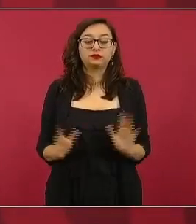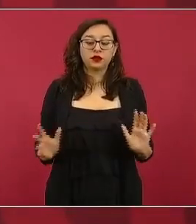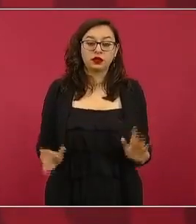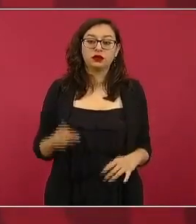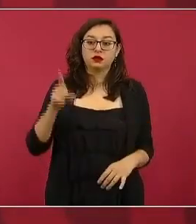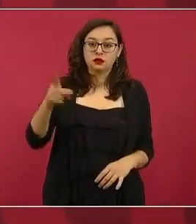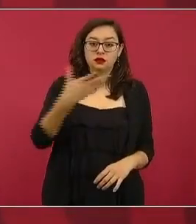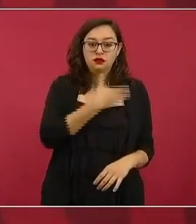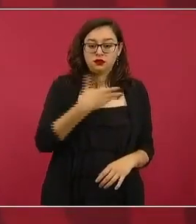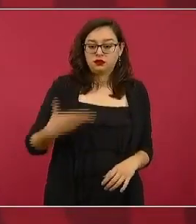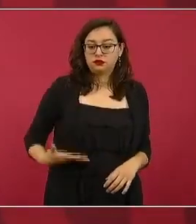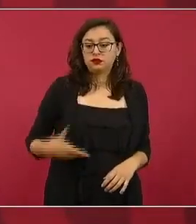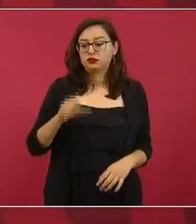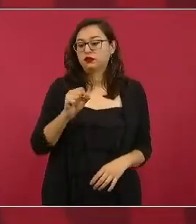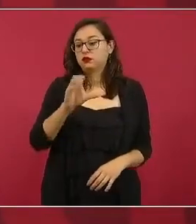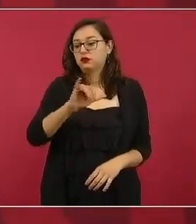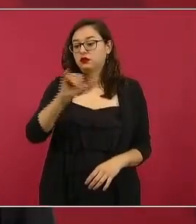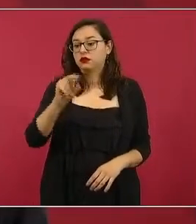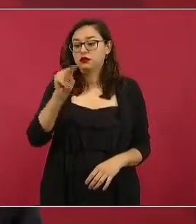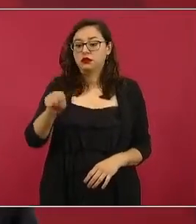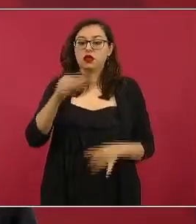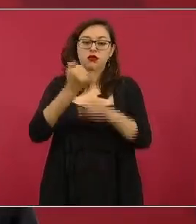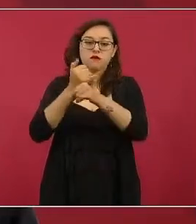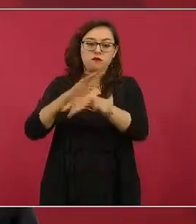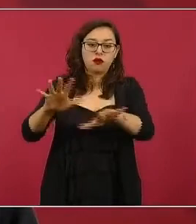del presidente de la corte eso es todo